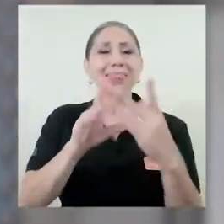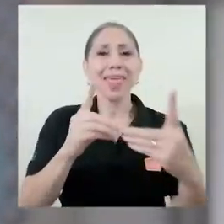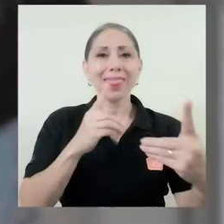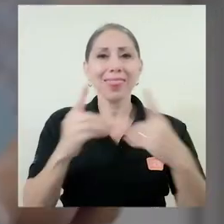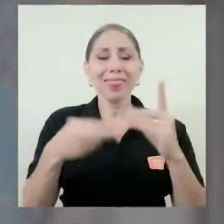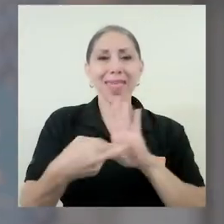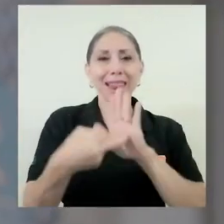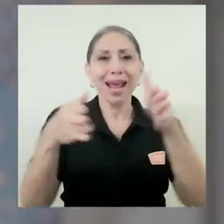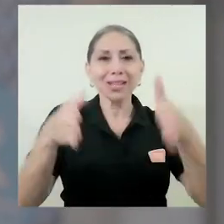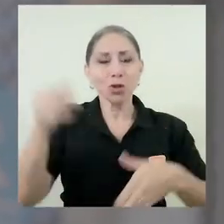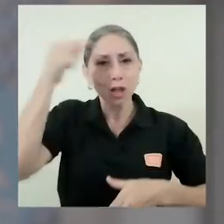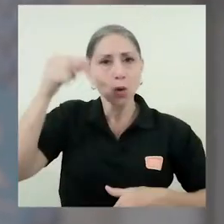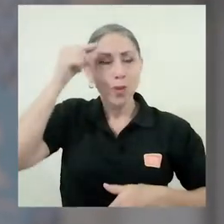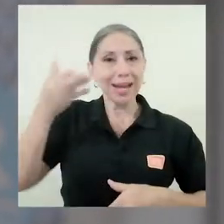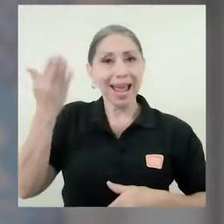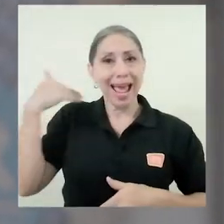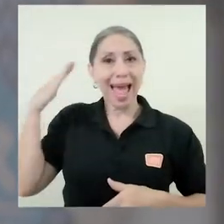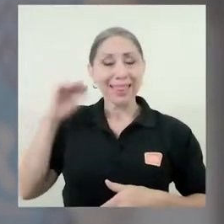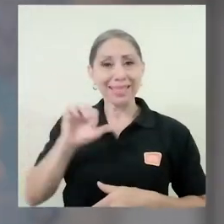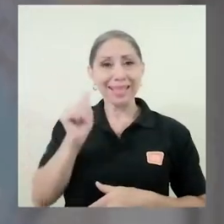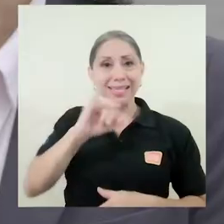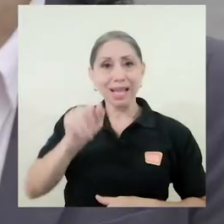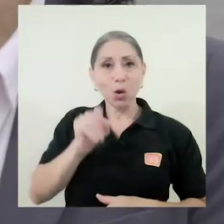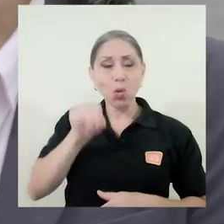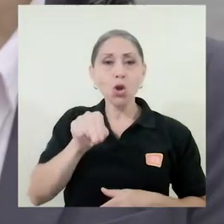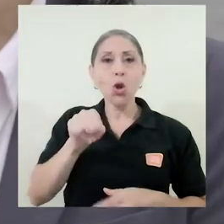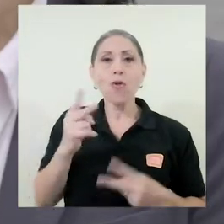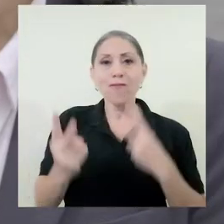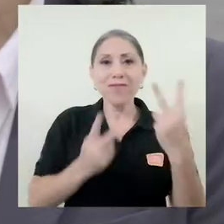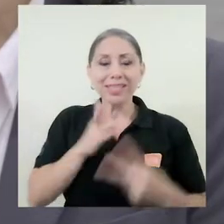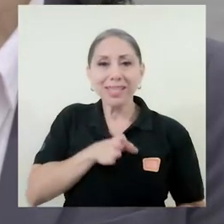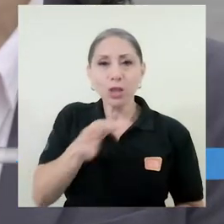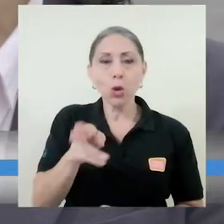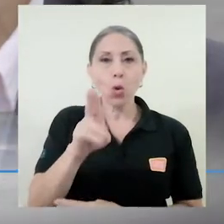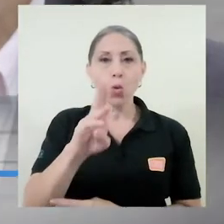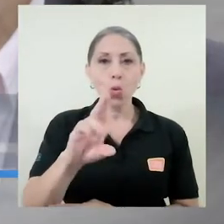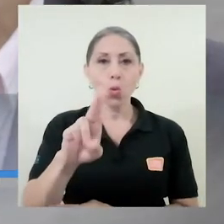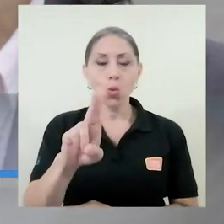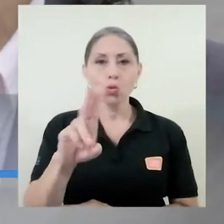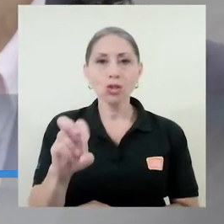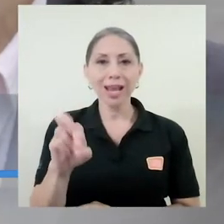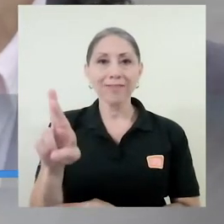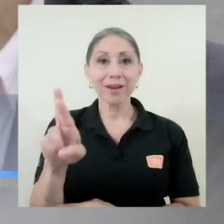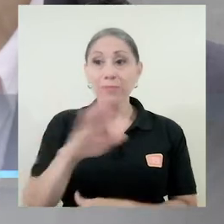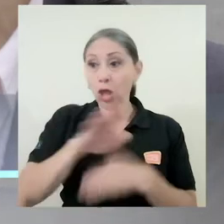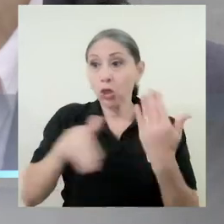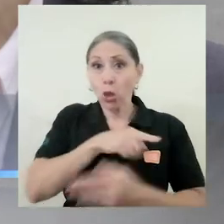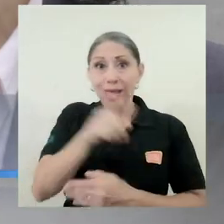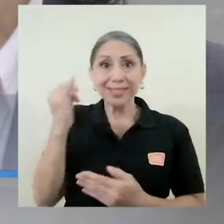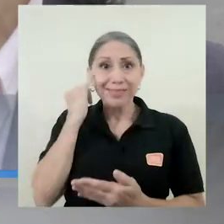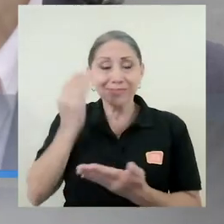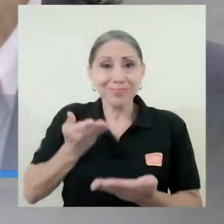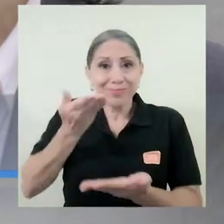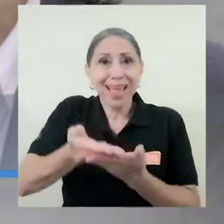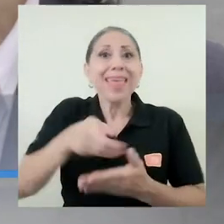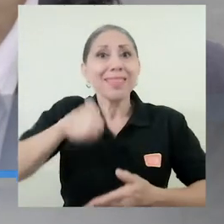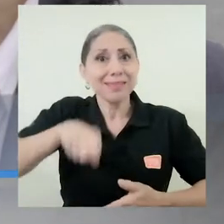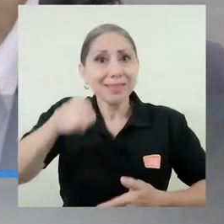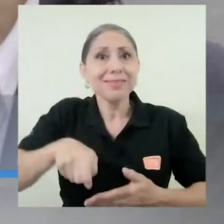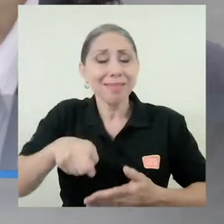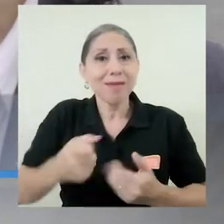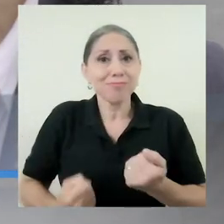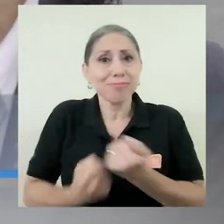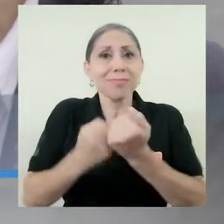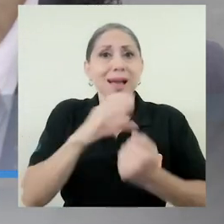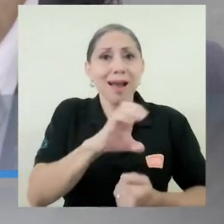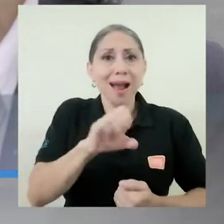miércoles 10 de junio. Todas estas iniciativas evidentemente necesitan la colaboración de la CAJA, el Ministerio de Salud y también de empresas. Mucho de la visión de